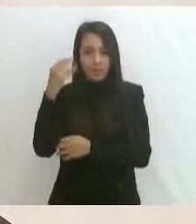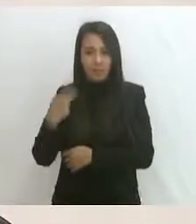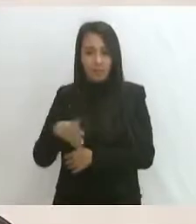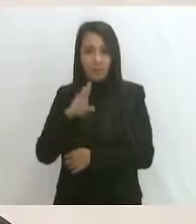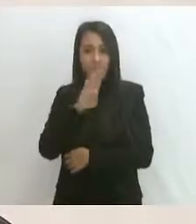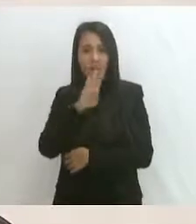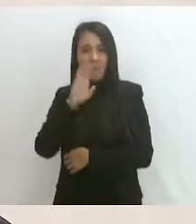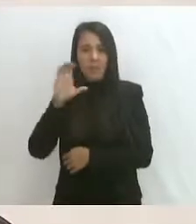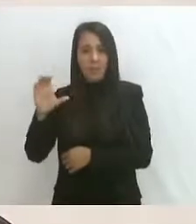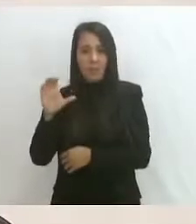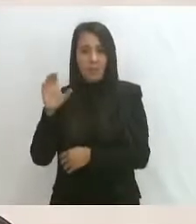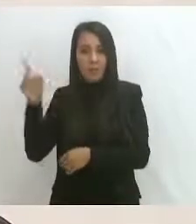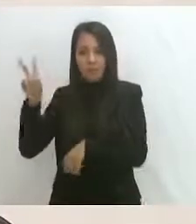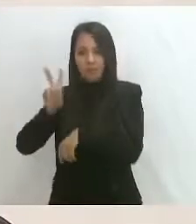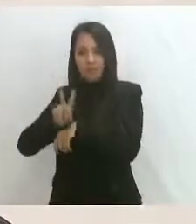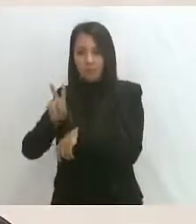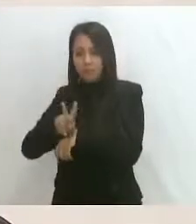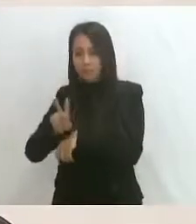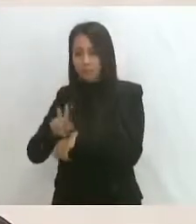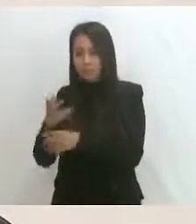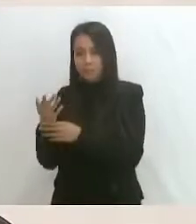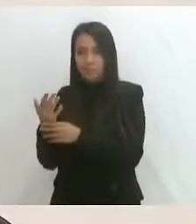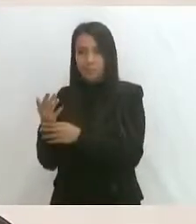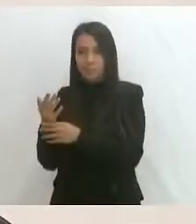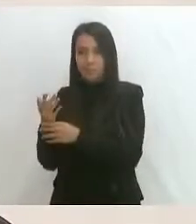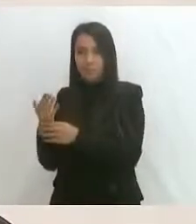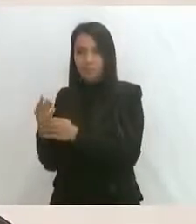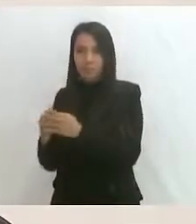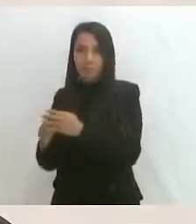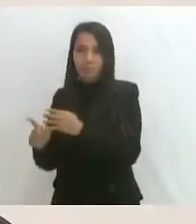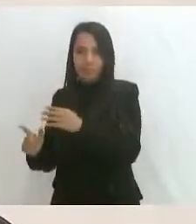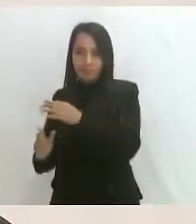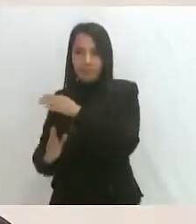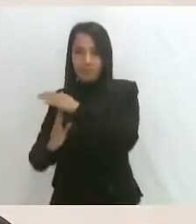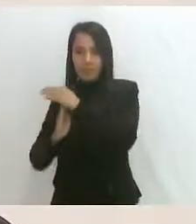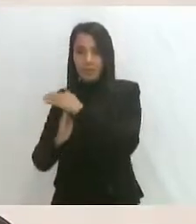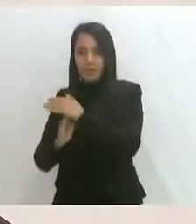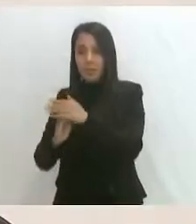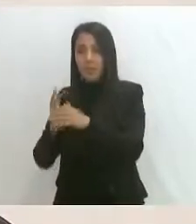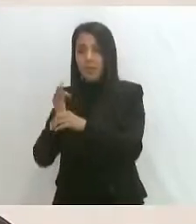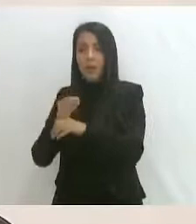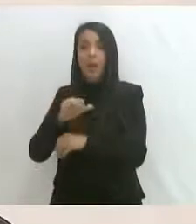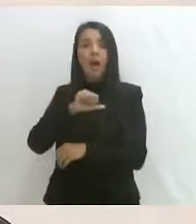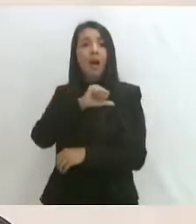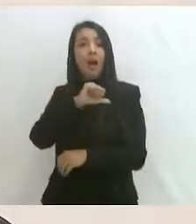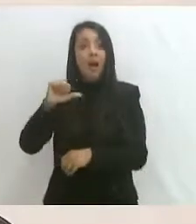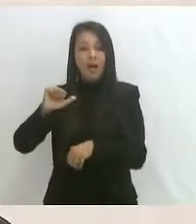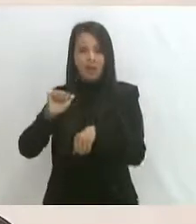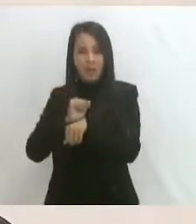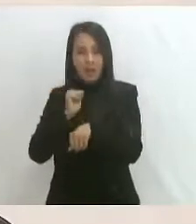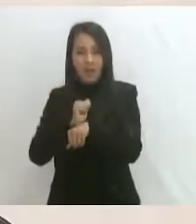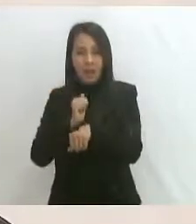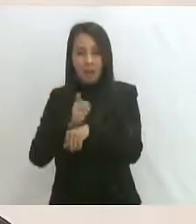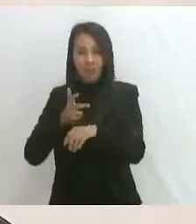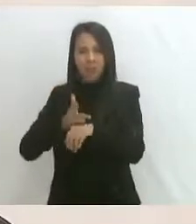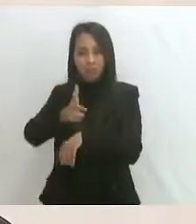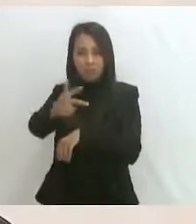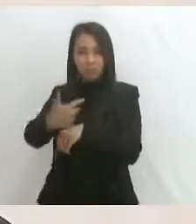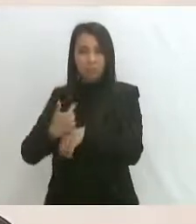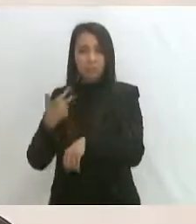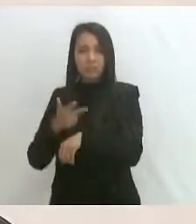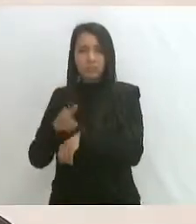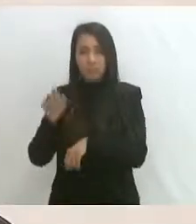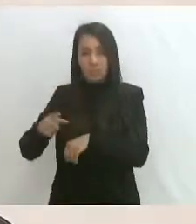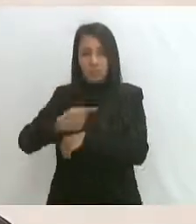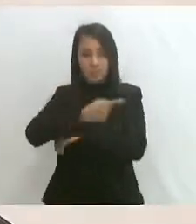California, y hay un paso franco, o sea, todos aquellos automovilistas que pasan por esta plaza